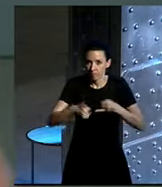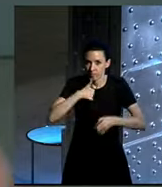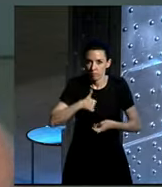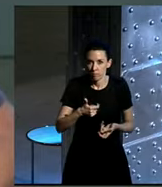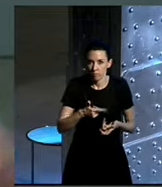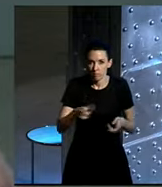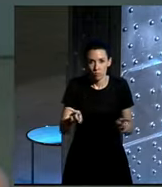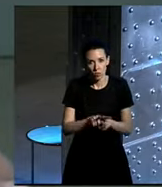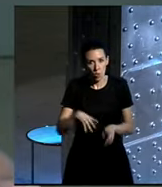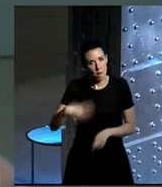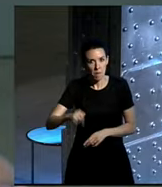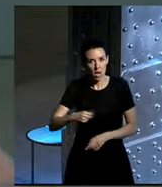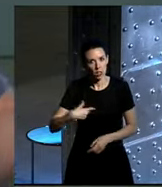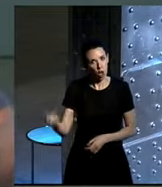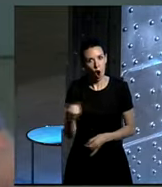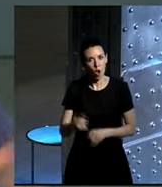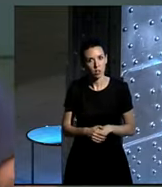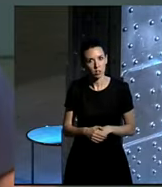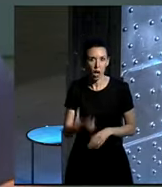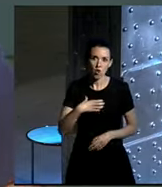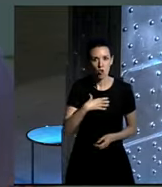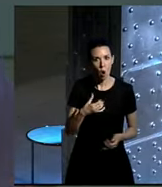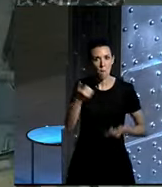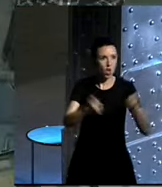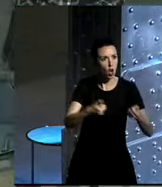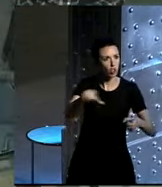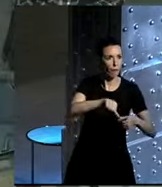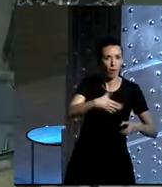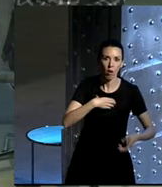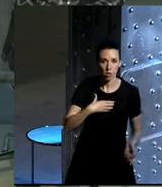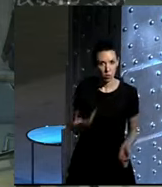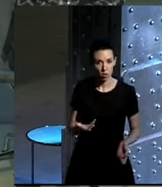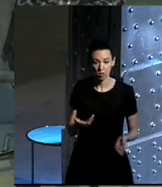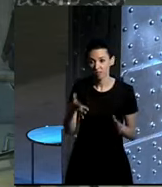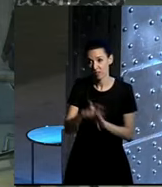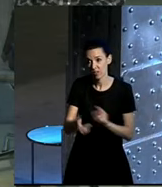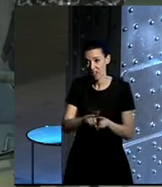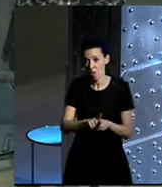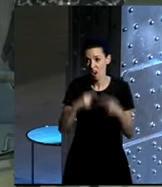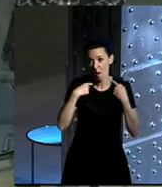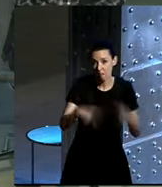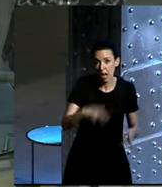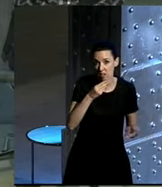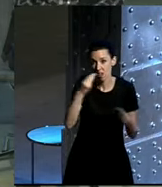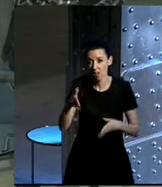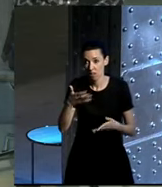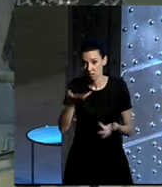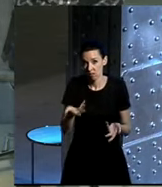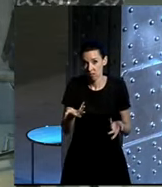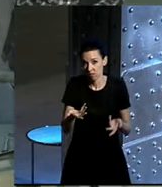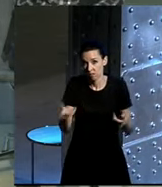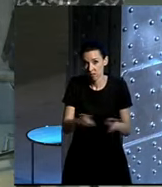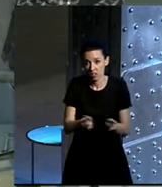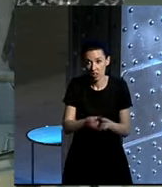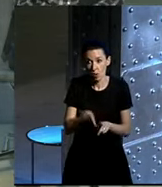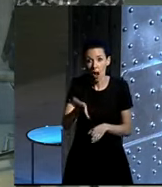¿no?, como con la mala leche de, joe, no puedo ya echarle la gasolina al coche. Que no sustituya algo que tú has perdido, sino que sea una elección.